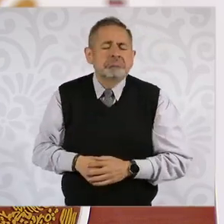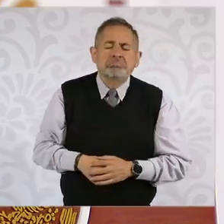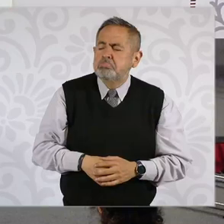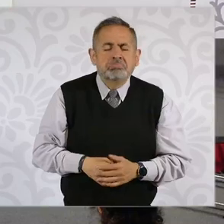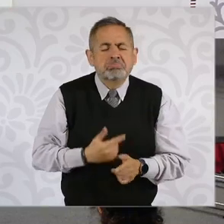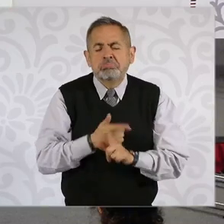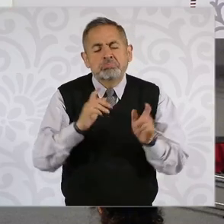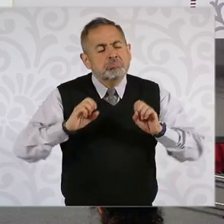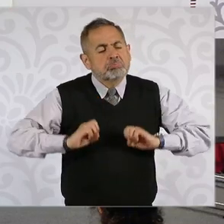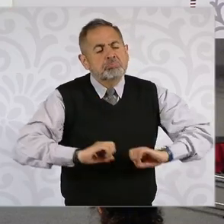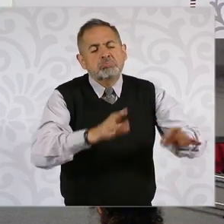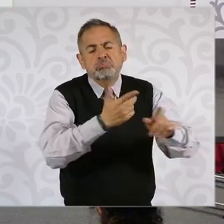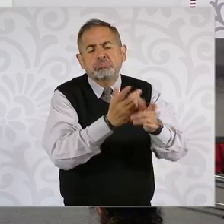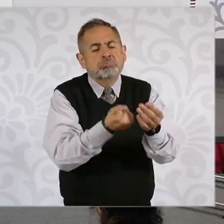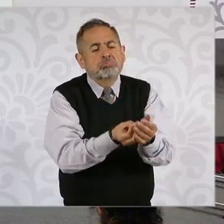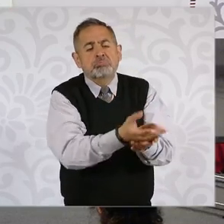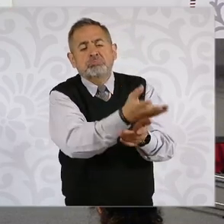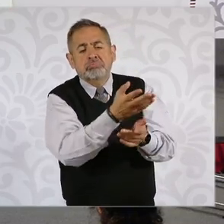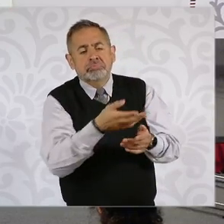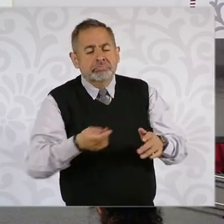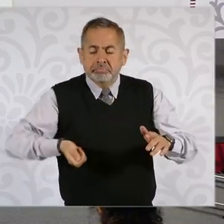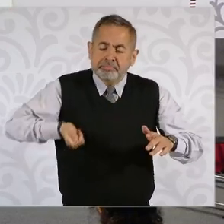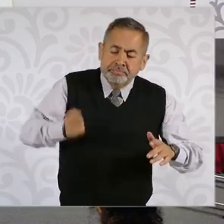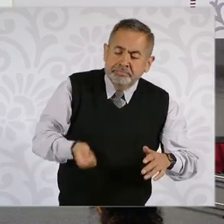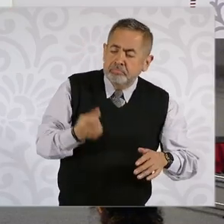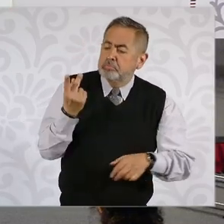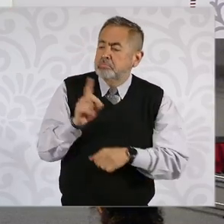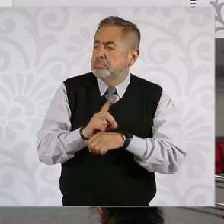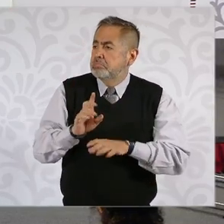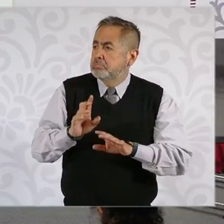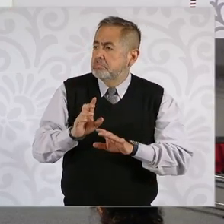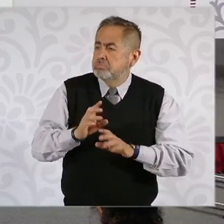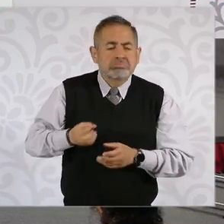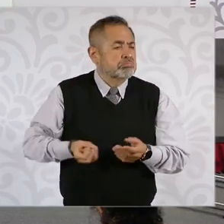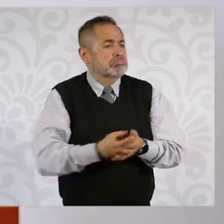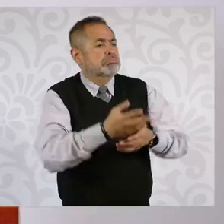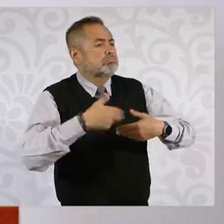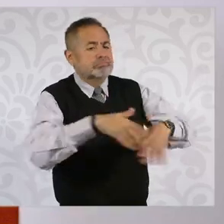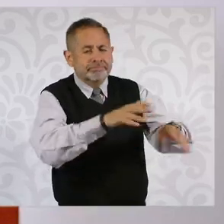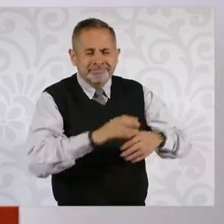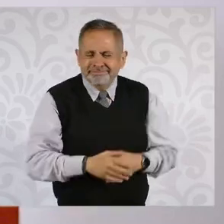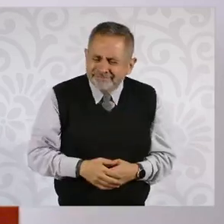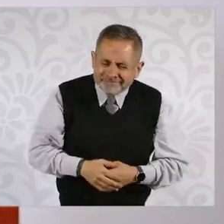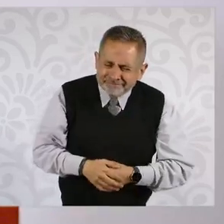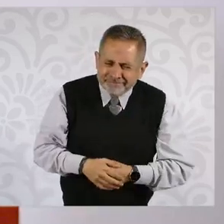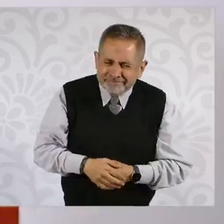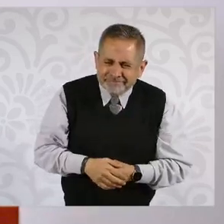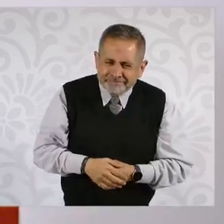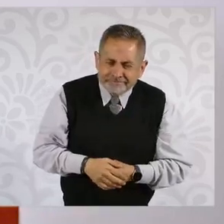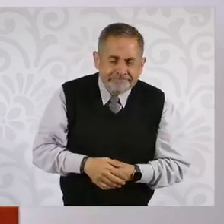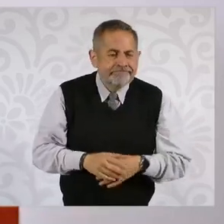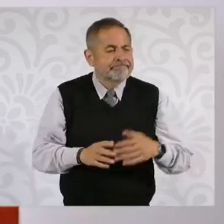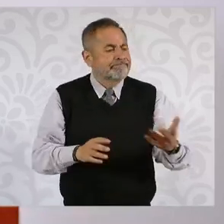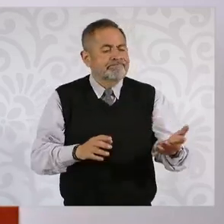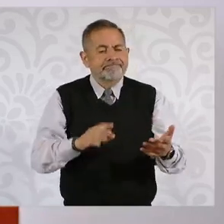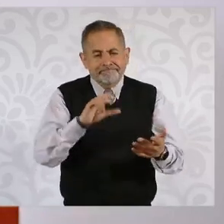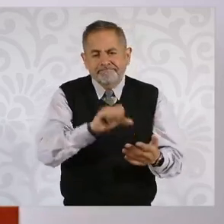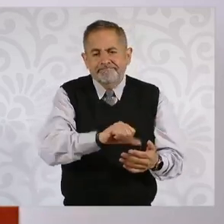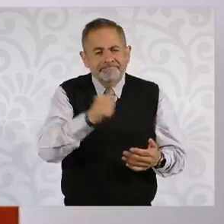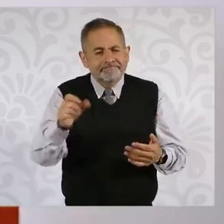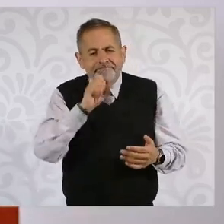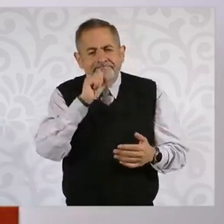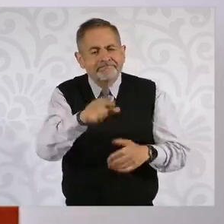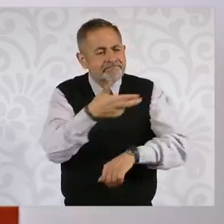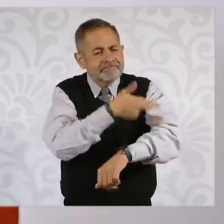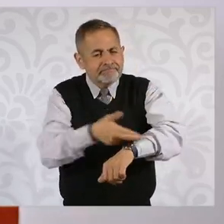otros, posesión de arma de fuego. También ha dado cambios de medidas cautelares